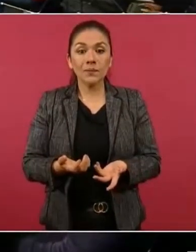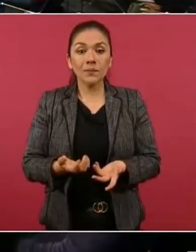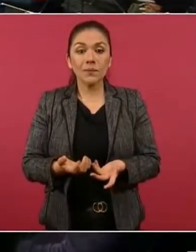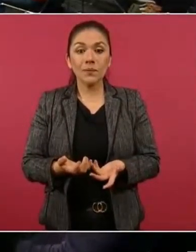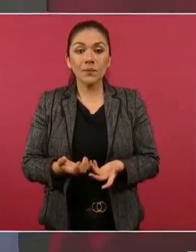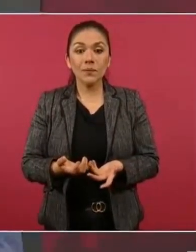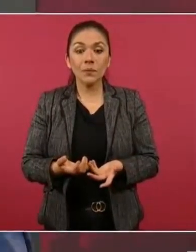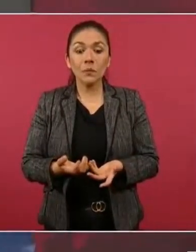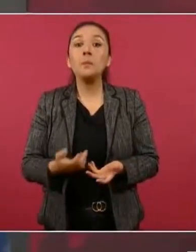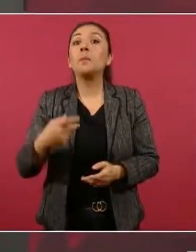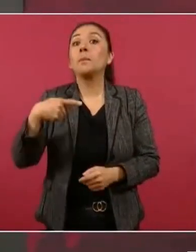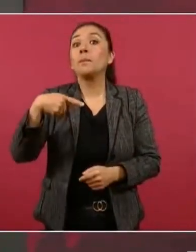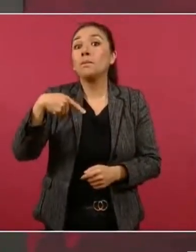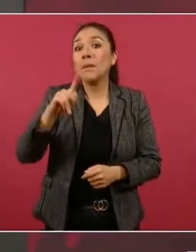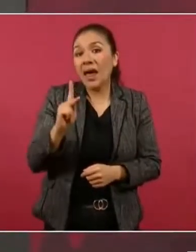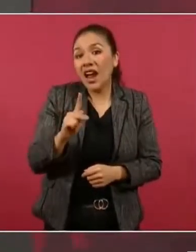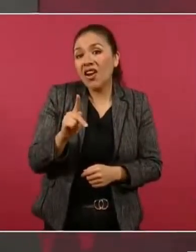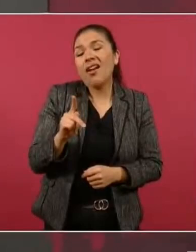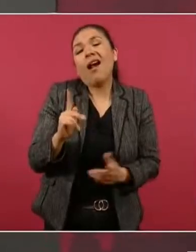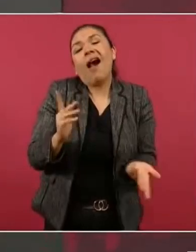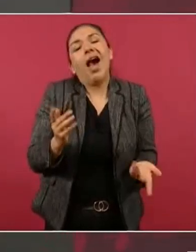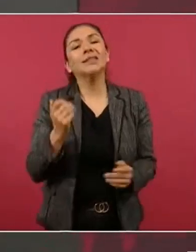esa extravagancia